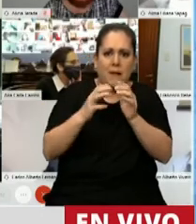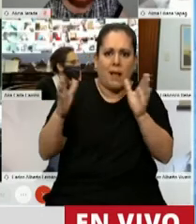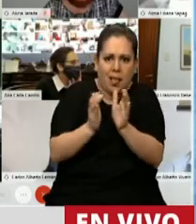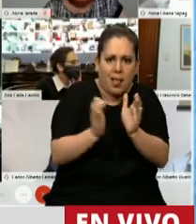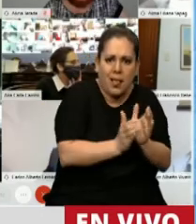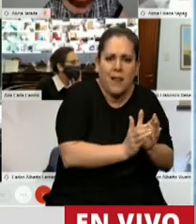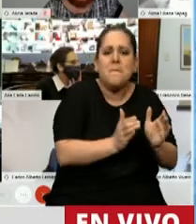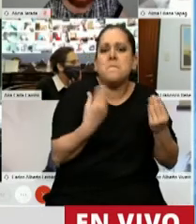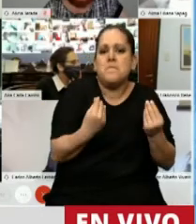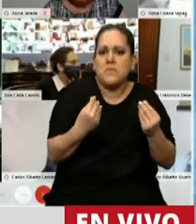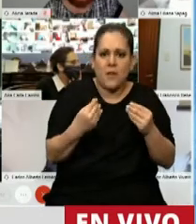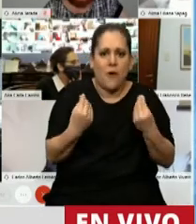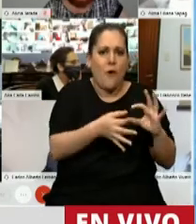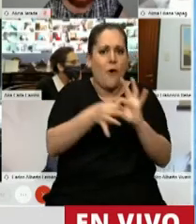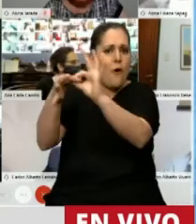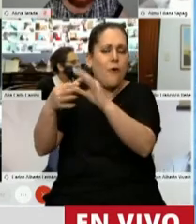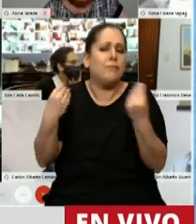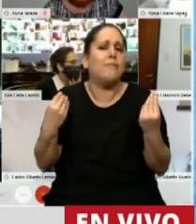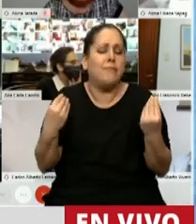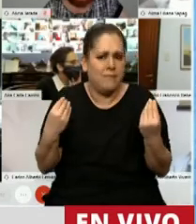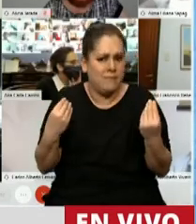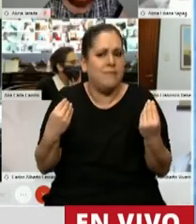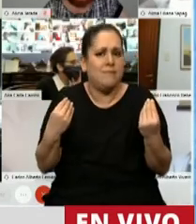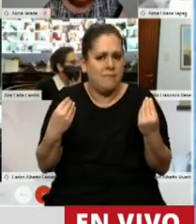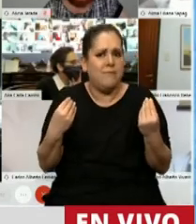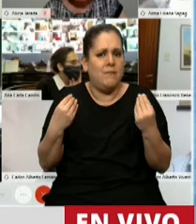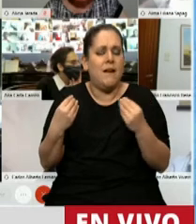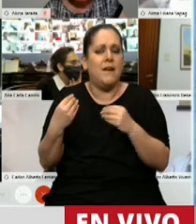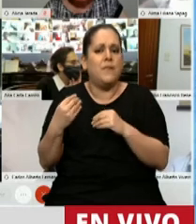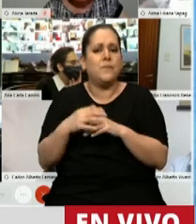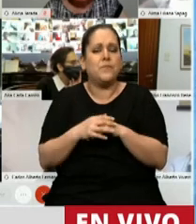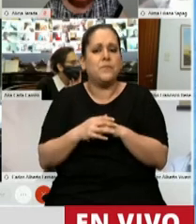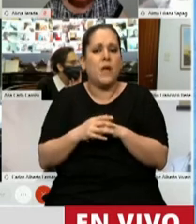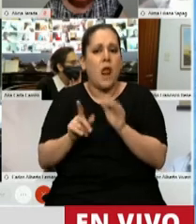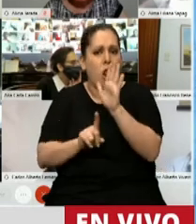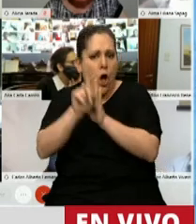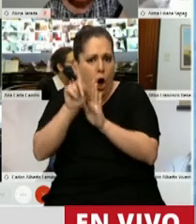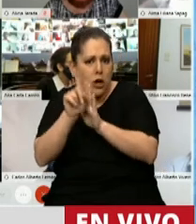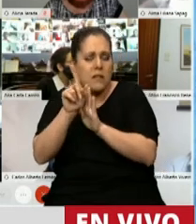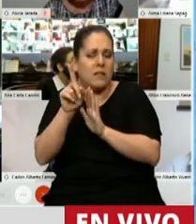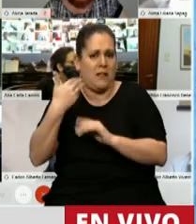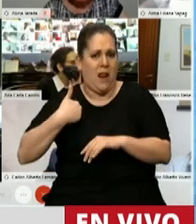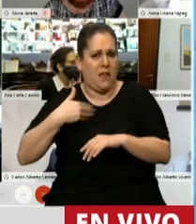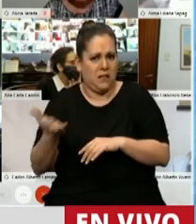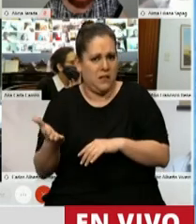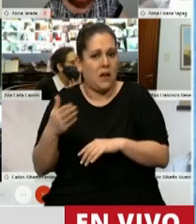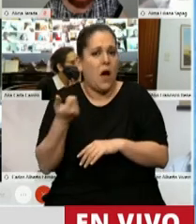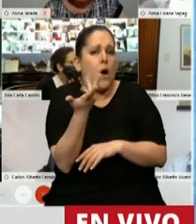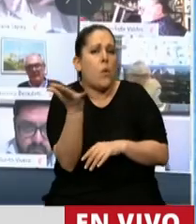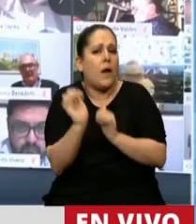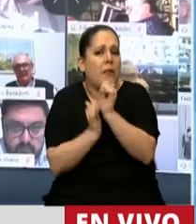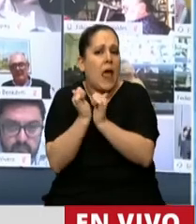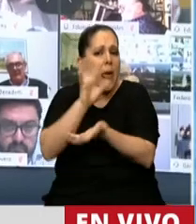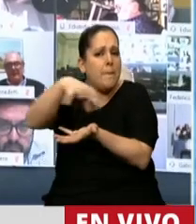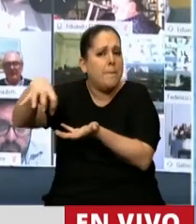¿Y sabe dónde tiene los vagones tirados, señor presidente? En el nordeste, en el NEA y en el NOA argentino. ¿Sabe cuántas empresas?